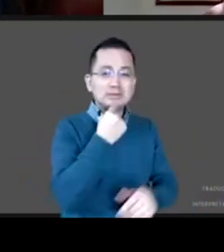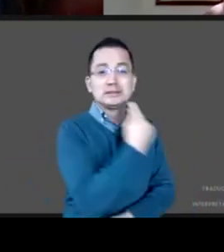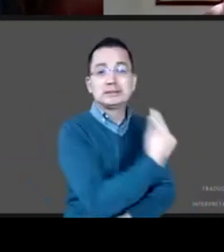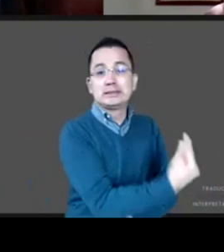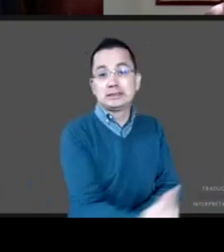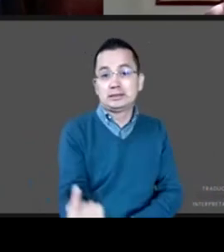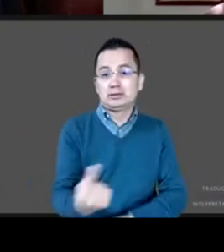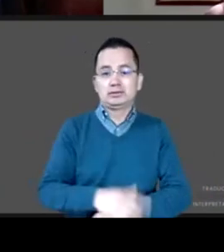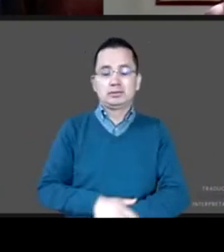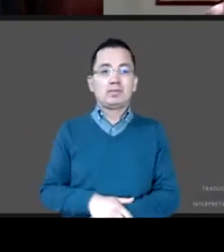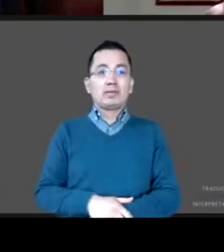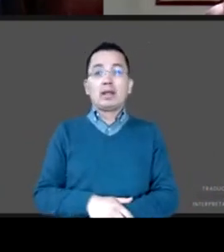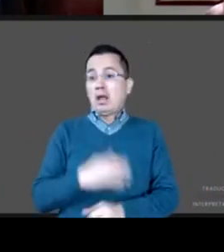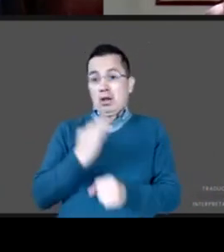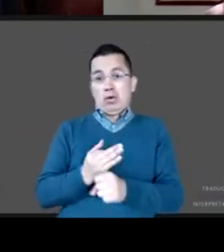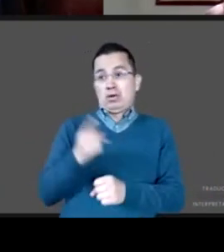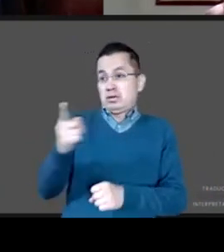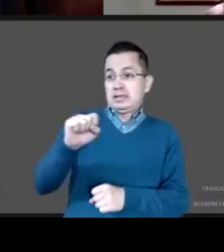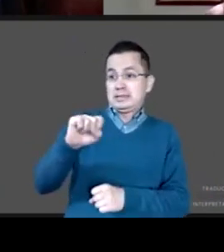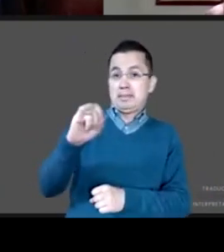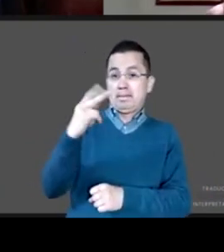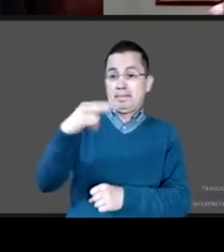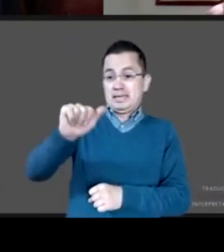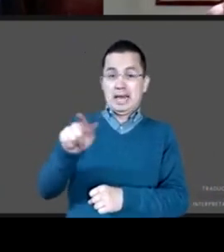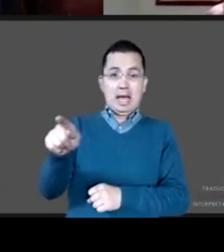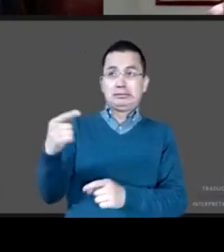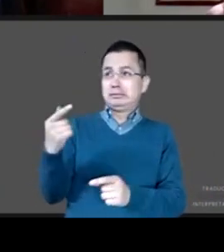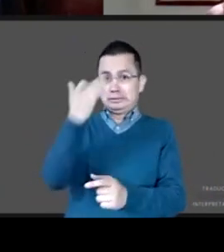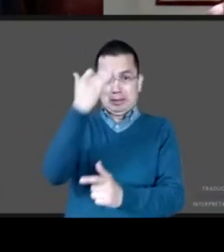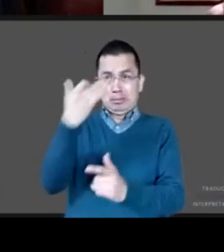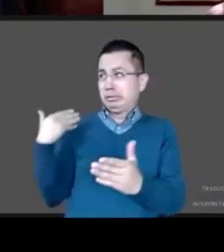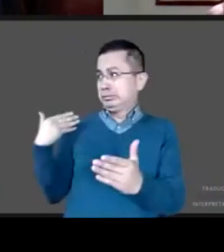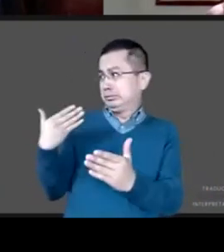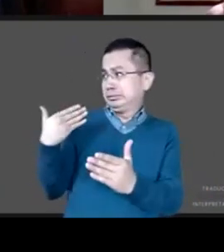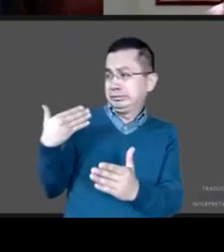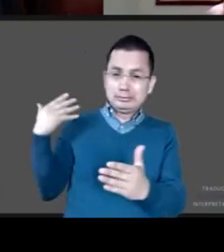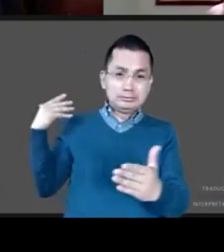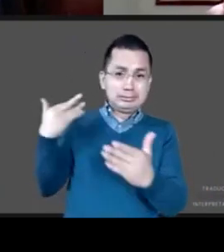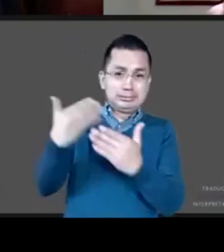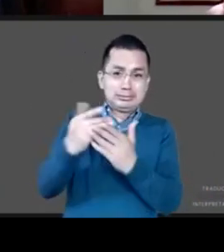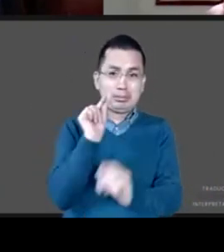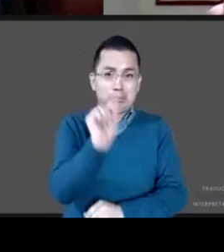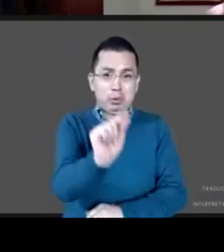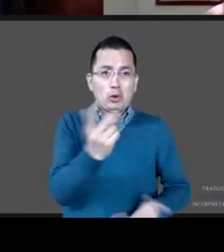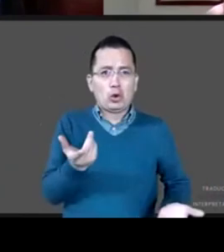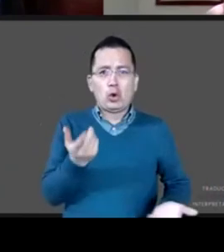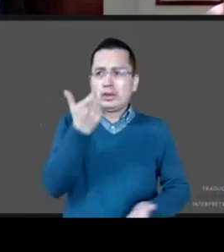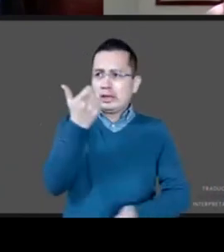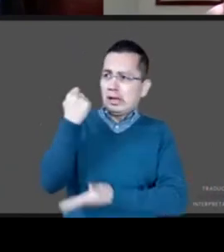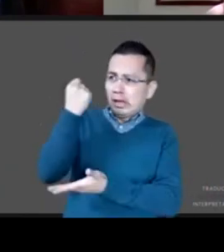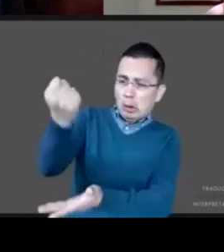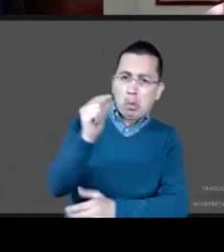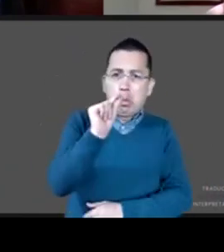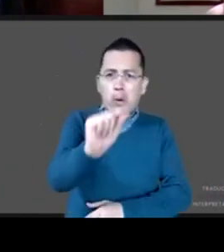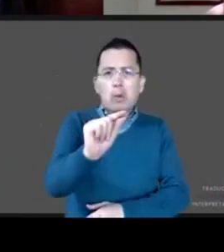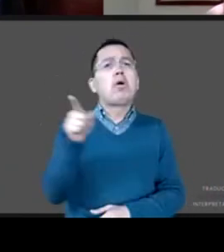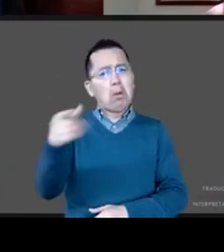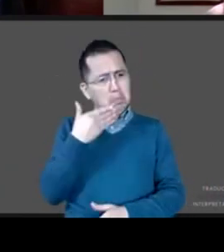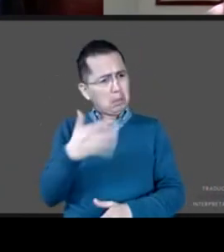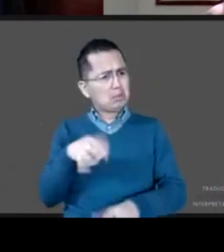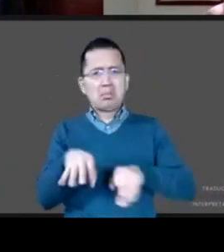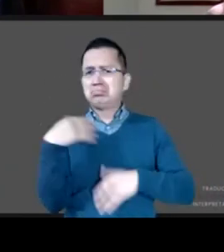pocos recursos que se le han asignado, ha hecho una gran labor en este sentido y nosotros podemos